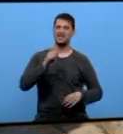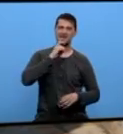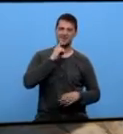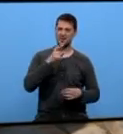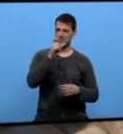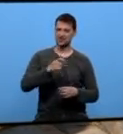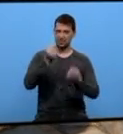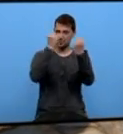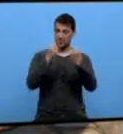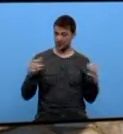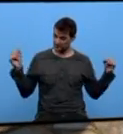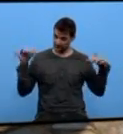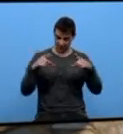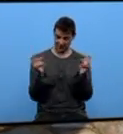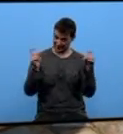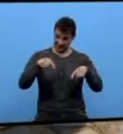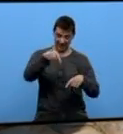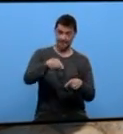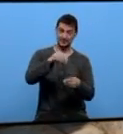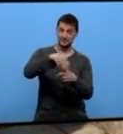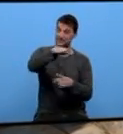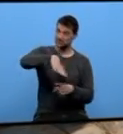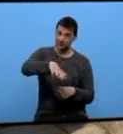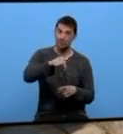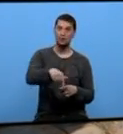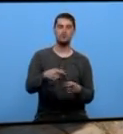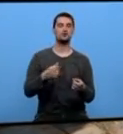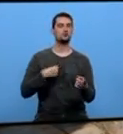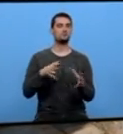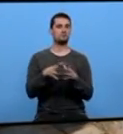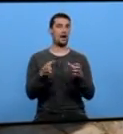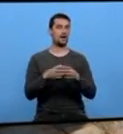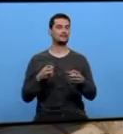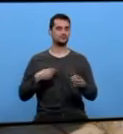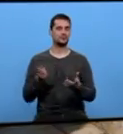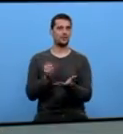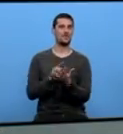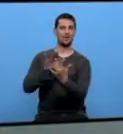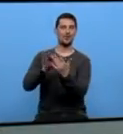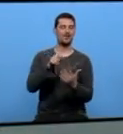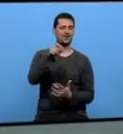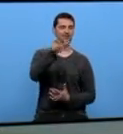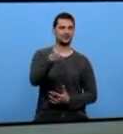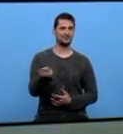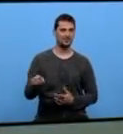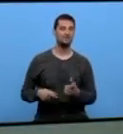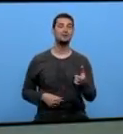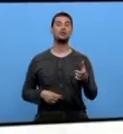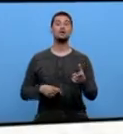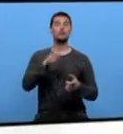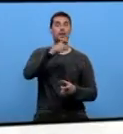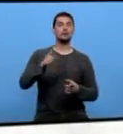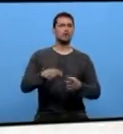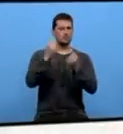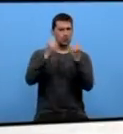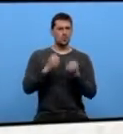fin de semana e tengo moitas ganas este ano de poder compartir esta outra vez con ellos. Novas promesas e surfistas locais